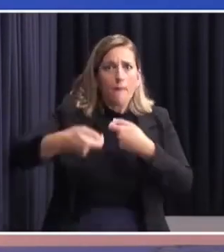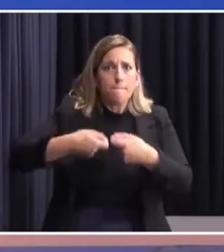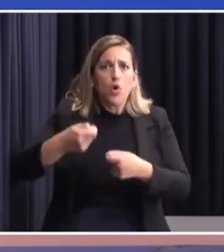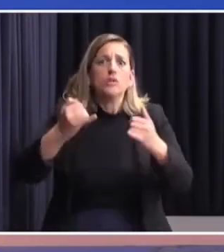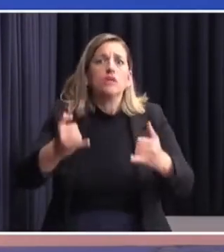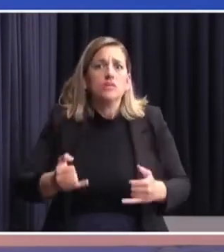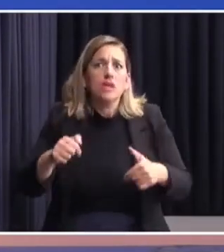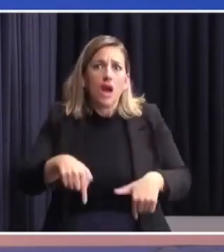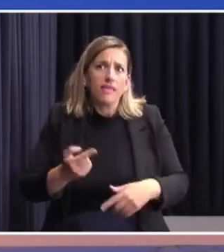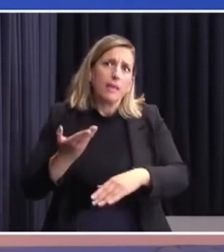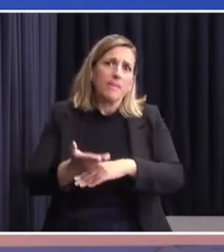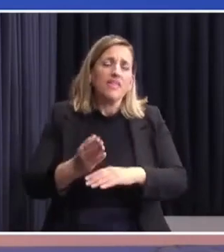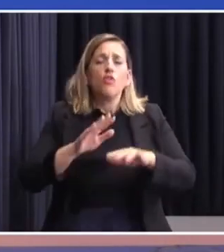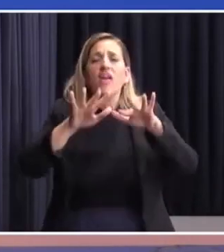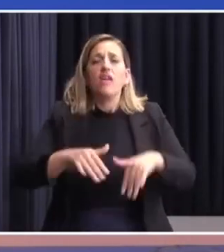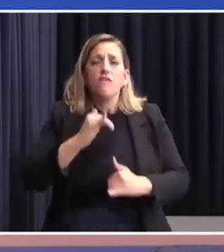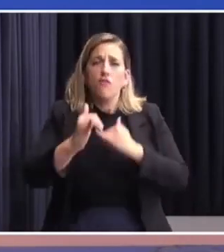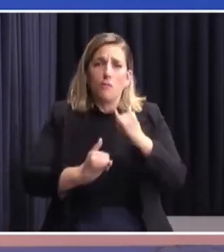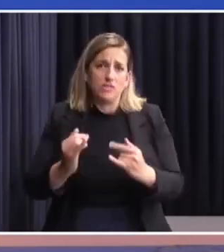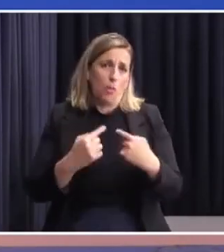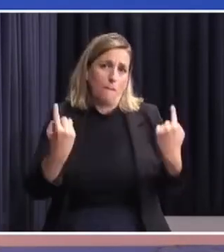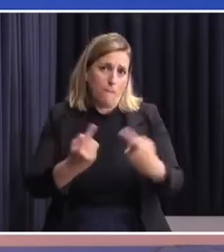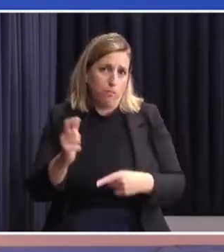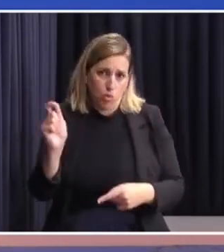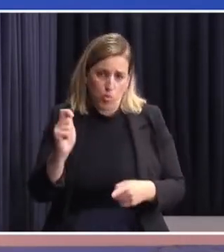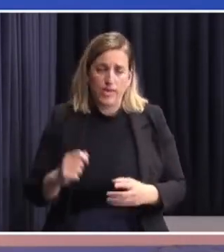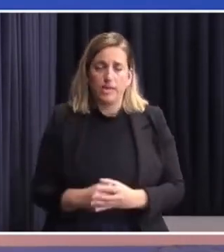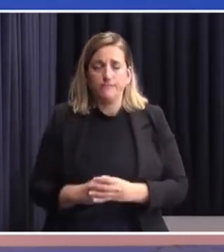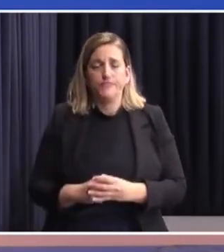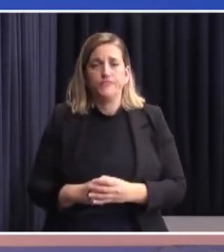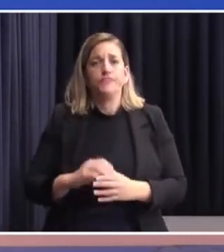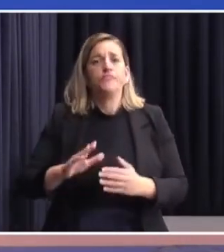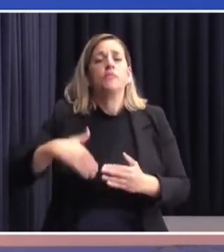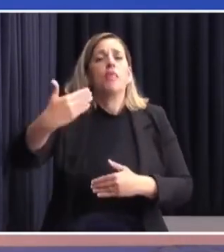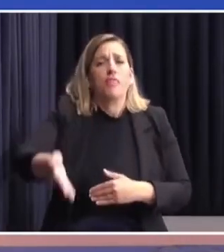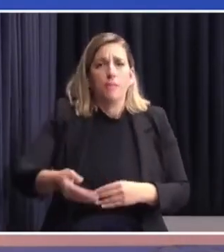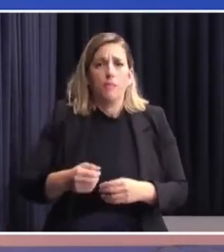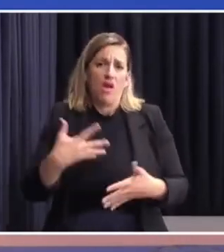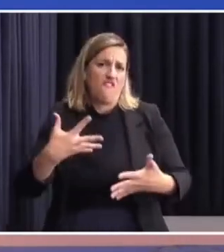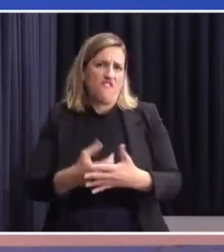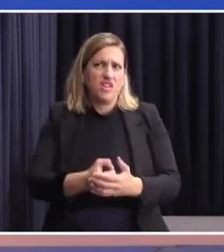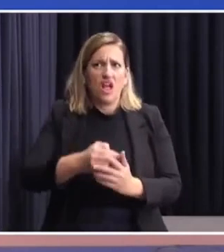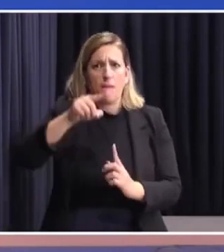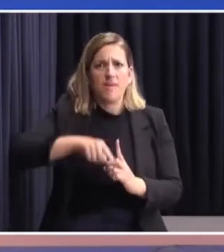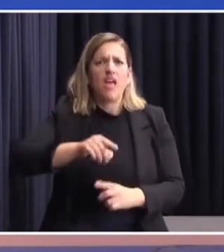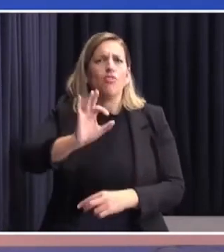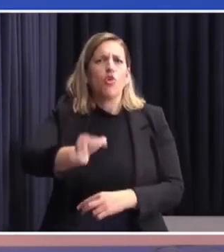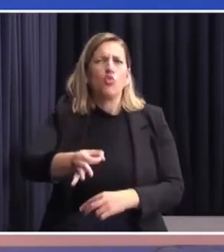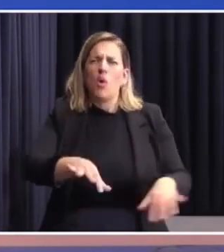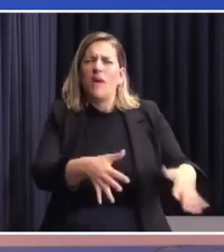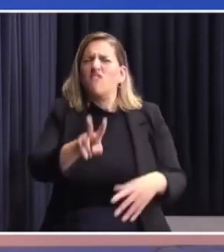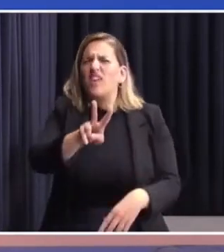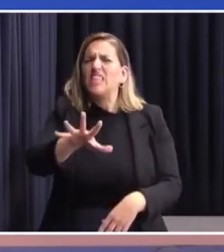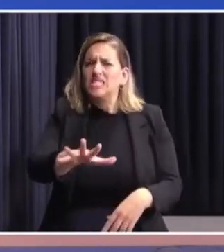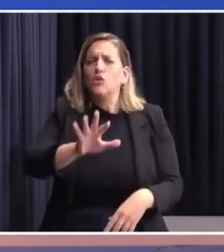este pedido de información pública. Paso para adelante, fin de octubre, me parece que el 25